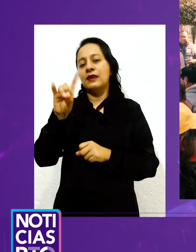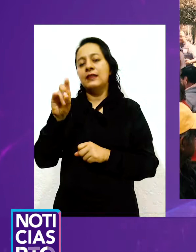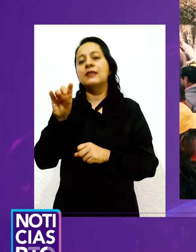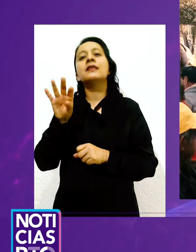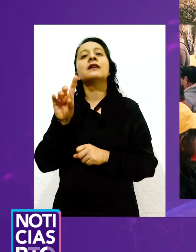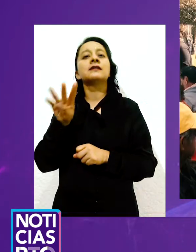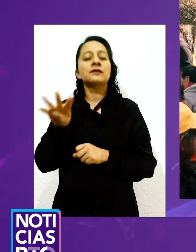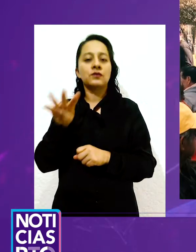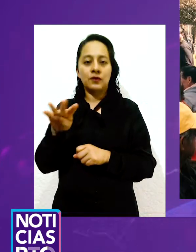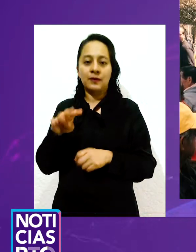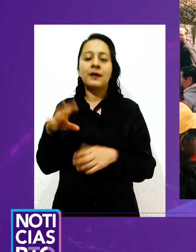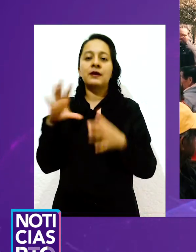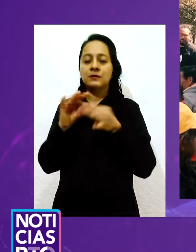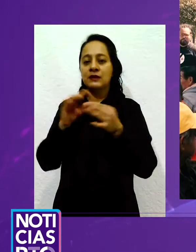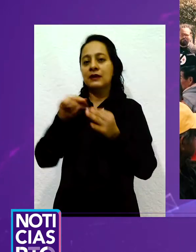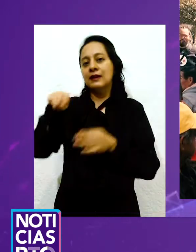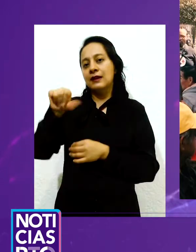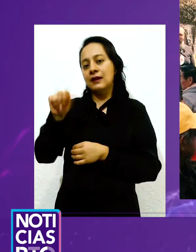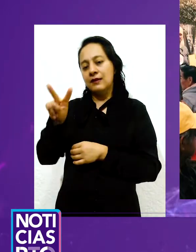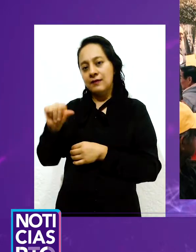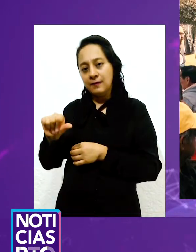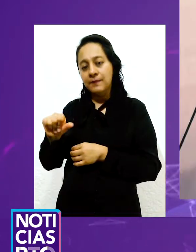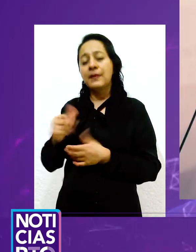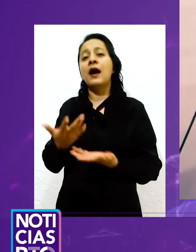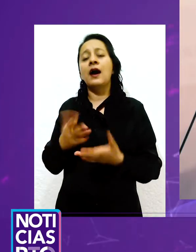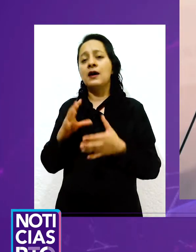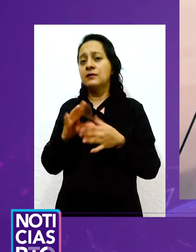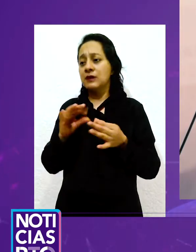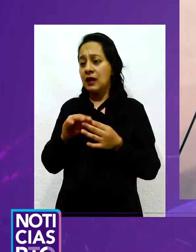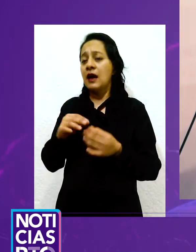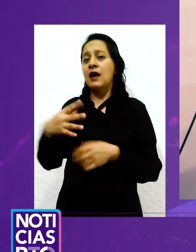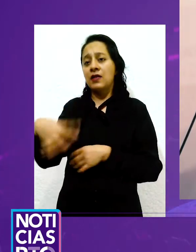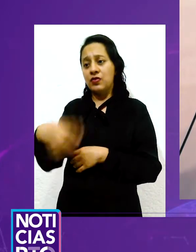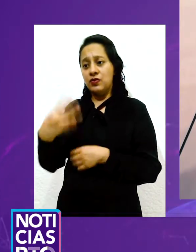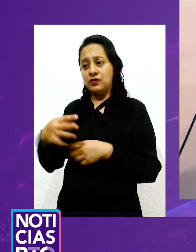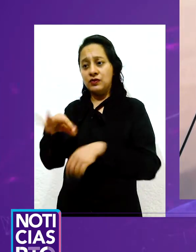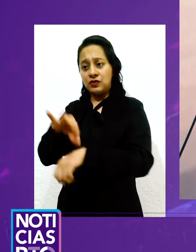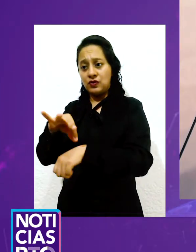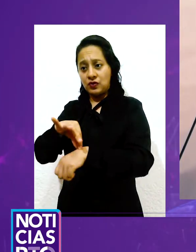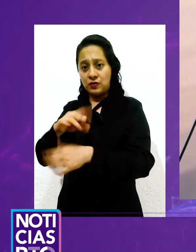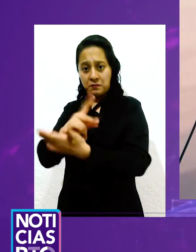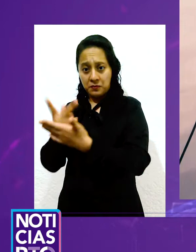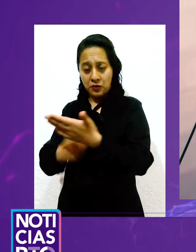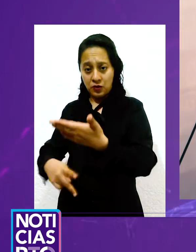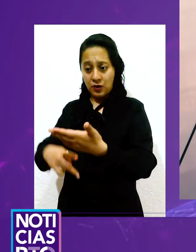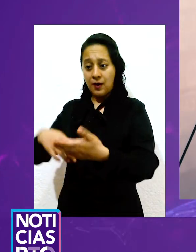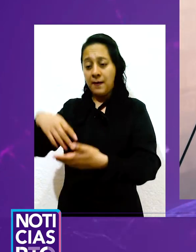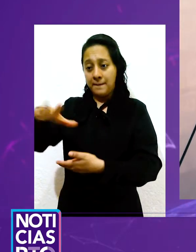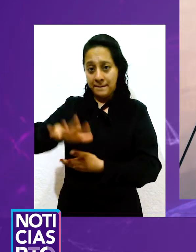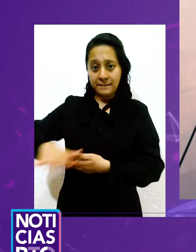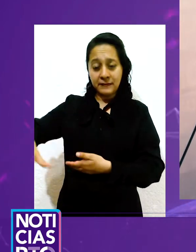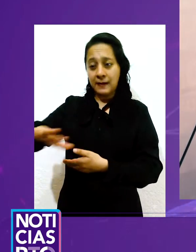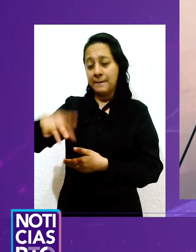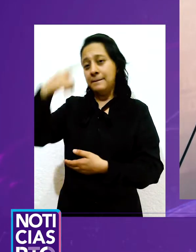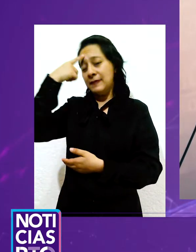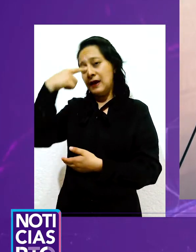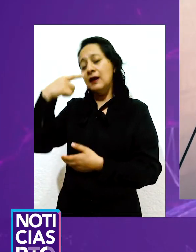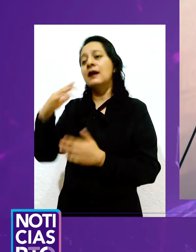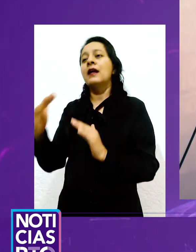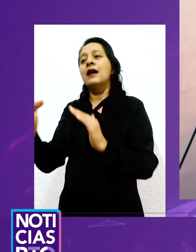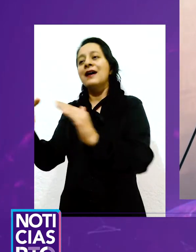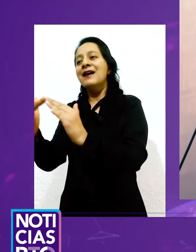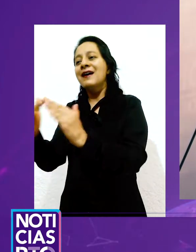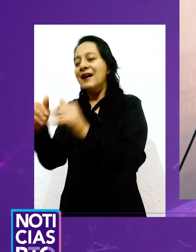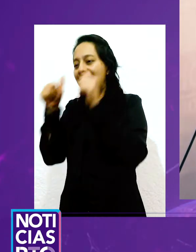informó que ya se tenía previsto que los 14 médicos que forman parte de este programa, dirigido a la atención a domicilio de adultos mayores,